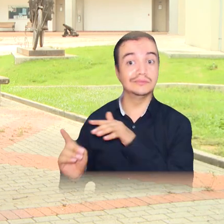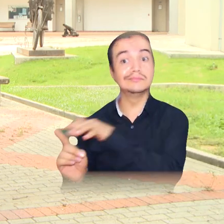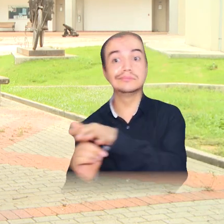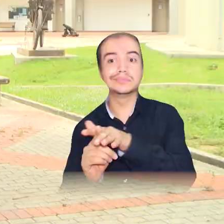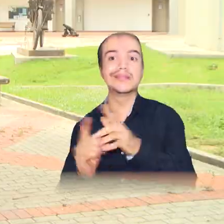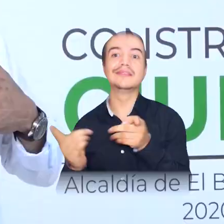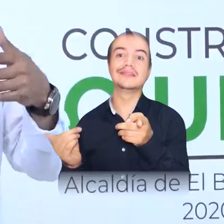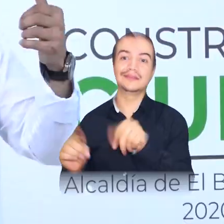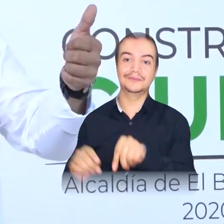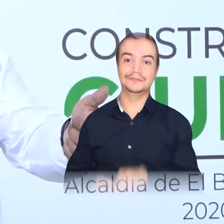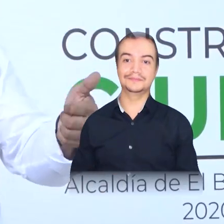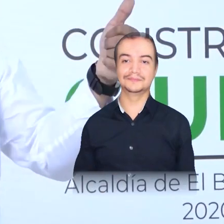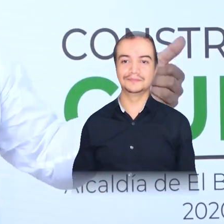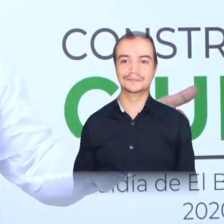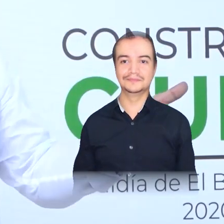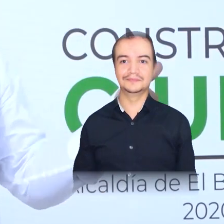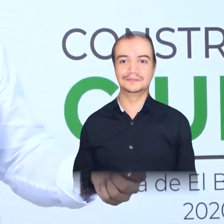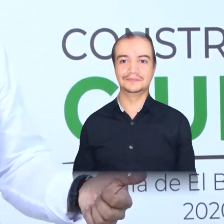de sus comunidades.